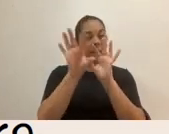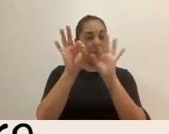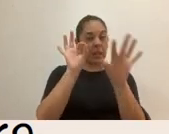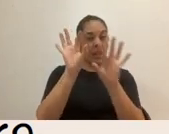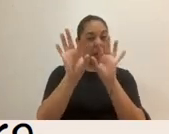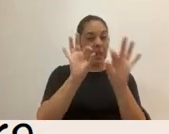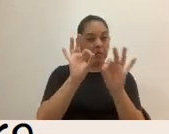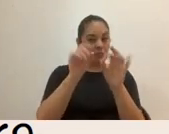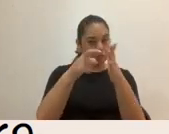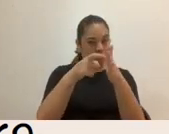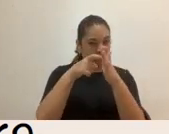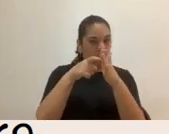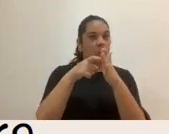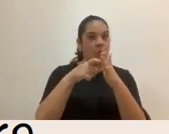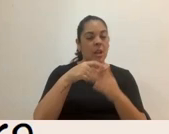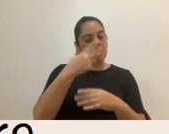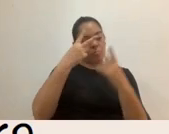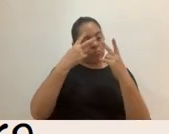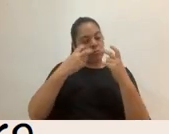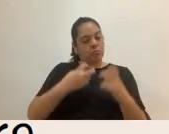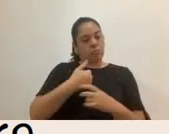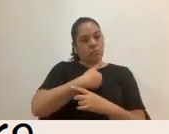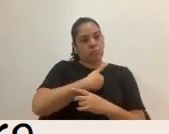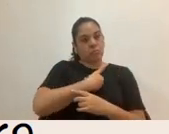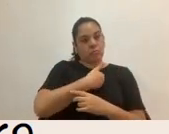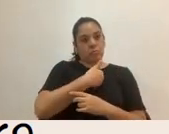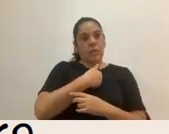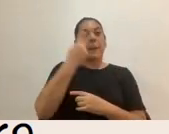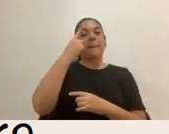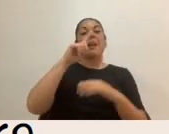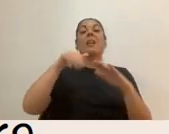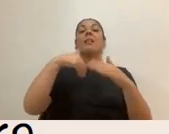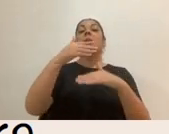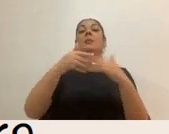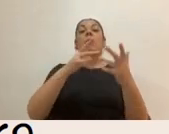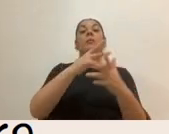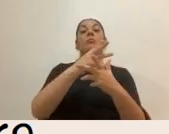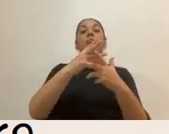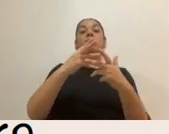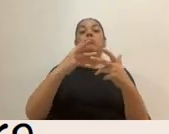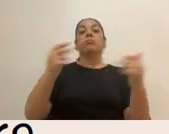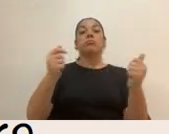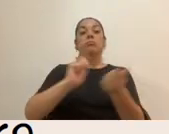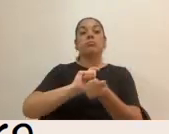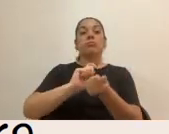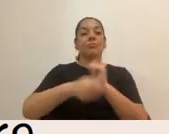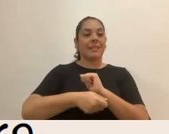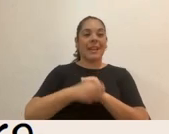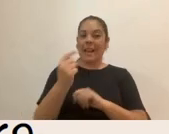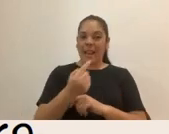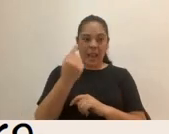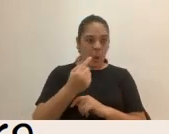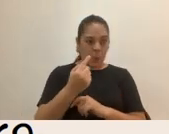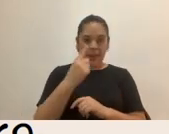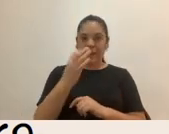reconocerlos en nosotros y nosotras mismas para desnaturalizarlos. Esa es la única forma de luchar